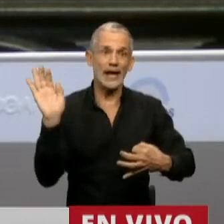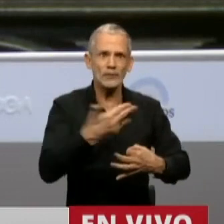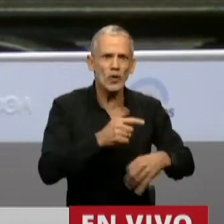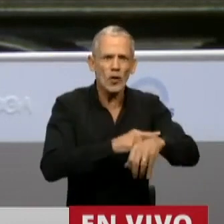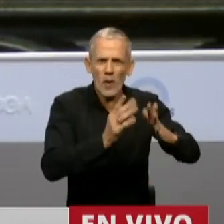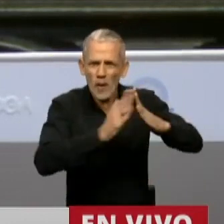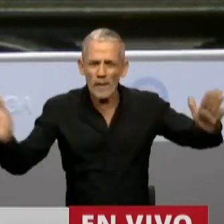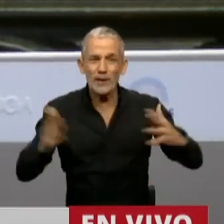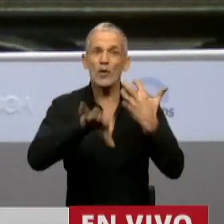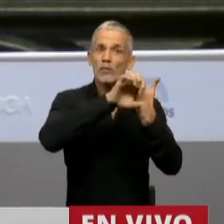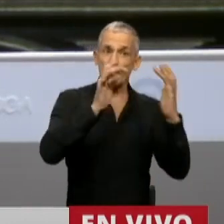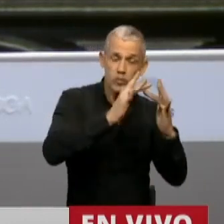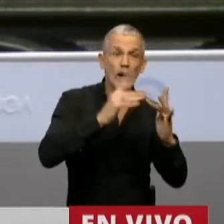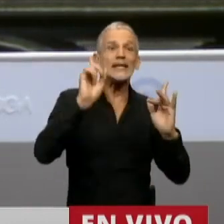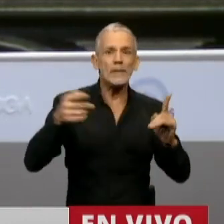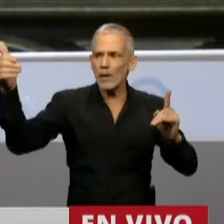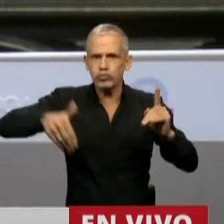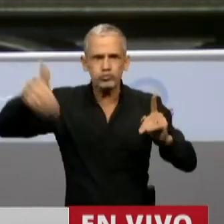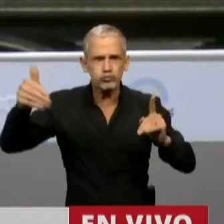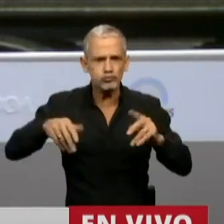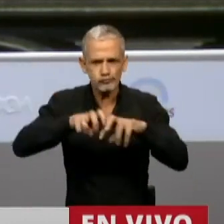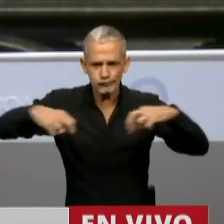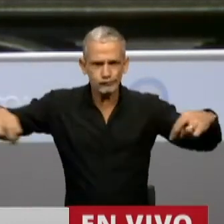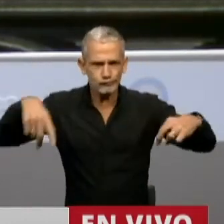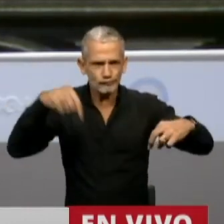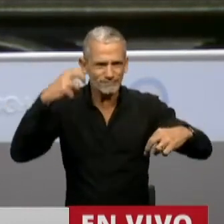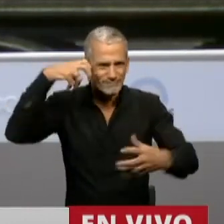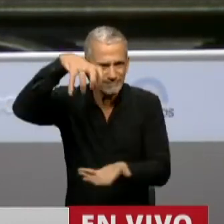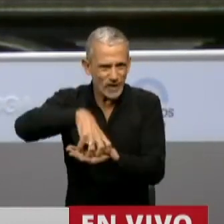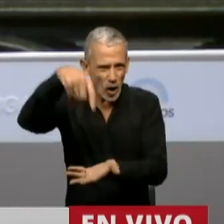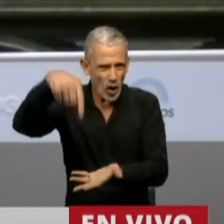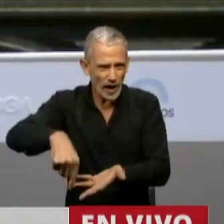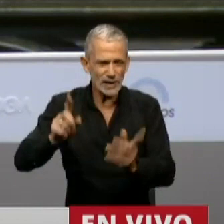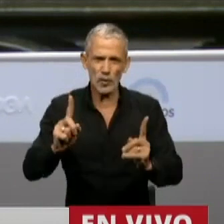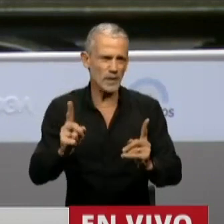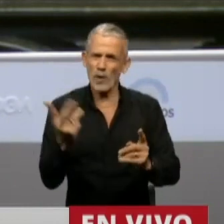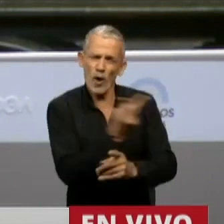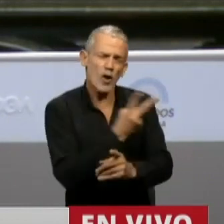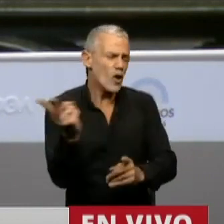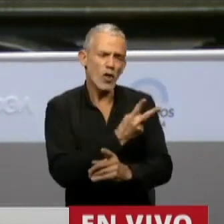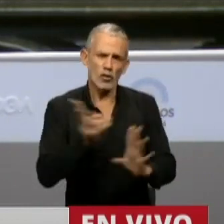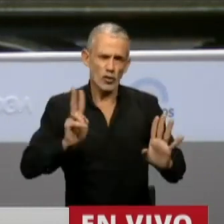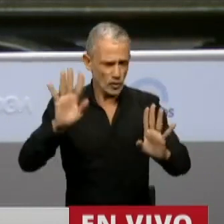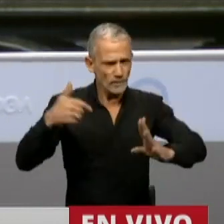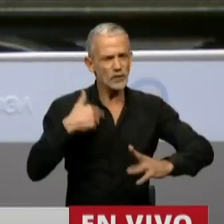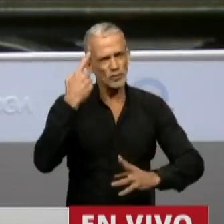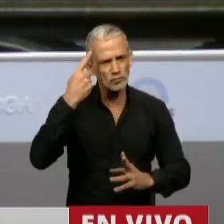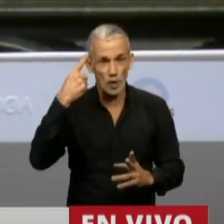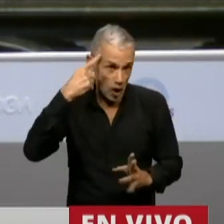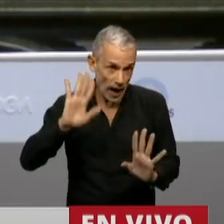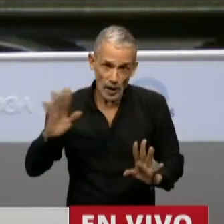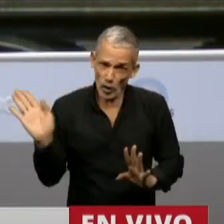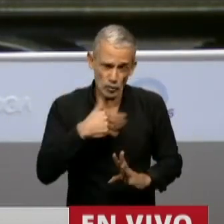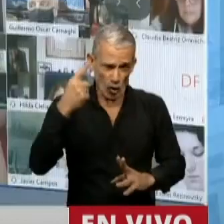espacio, en el espacio virtual y en el espacio que nosotros habitamos aquí en el recinto. Me parece que esa señal, que estoy seguro todos los